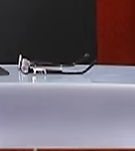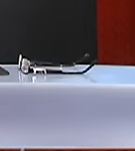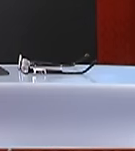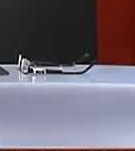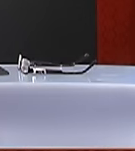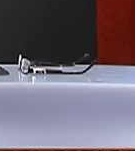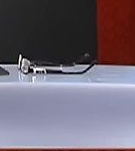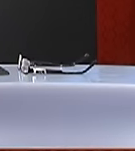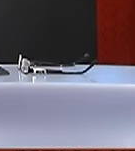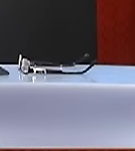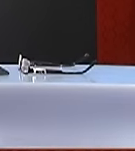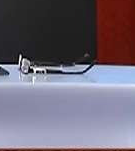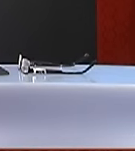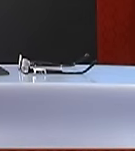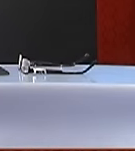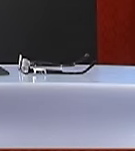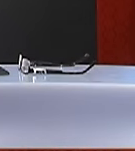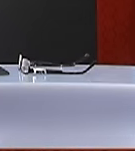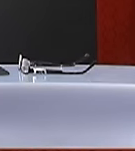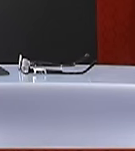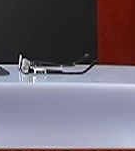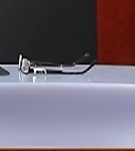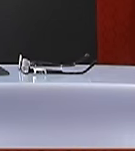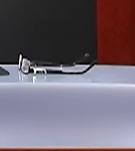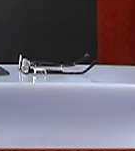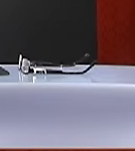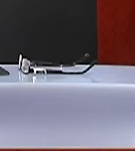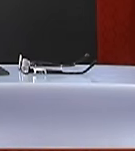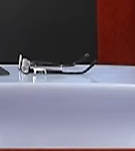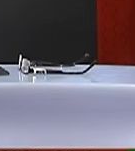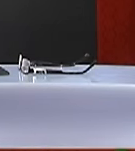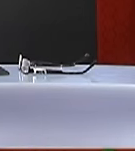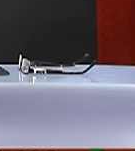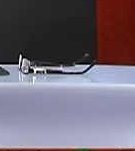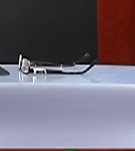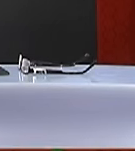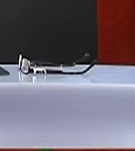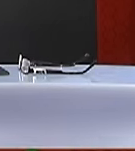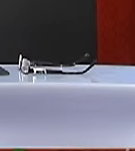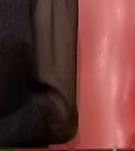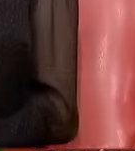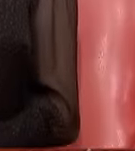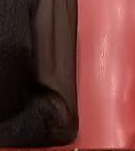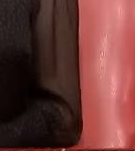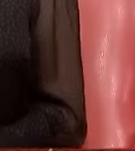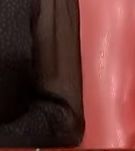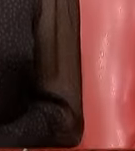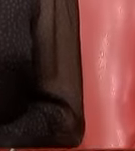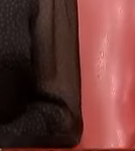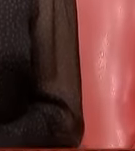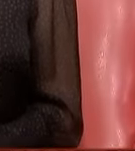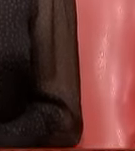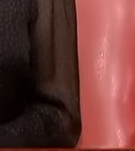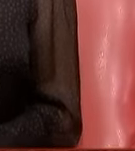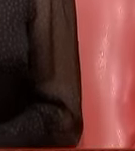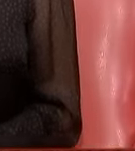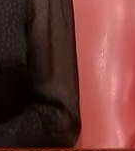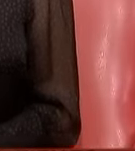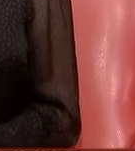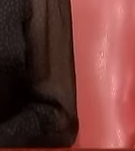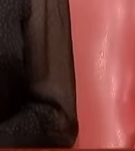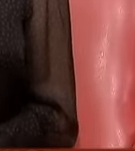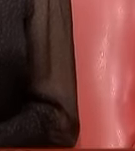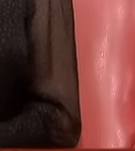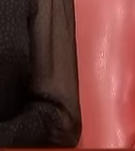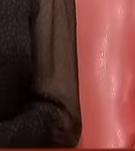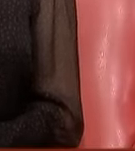Y de este mundo real nos vamos al virtual y hasta lista la creciéndolo era Ana Cris. Muy buenos días para ti. Muy buenos días Pati y Omar qué